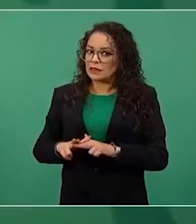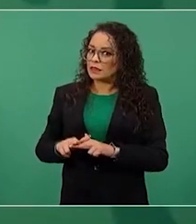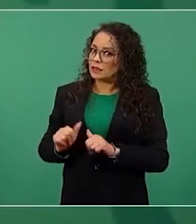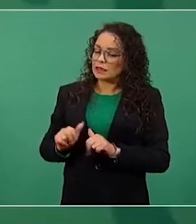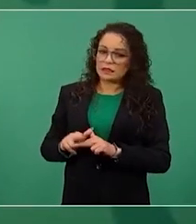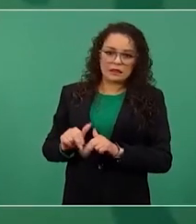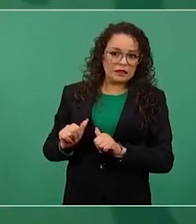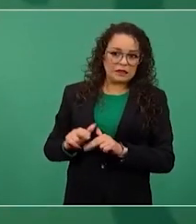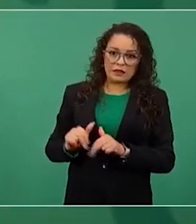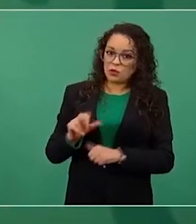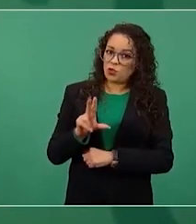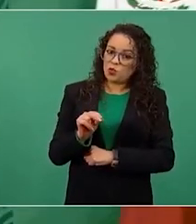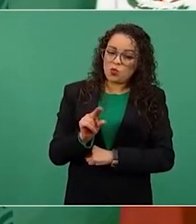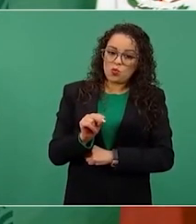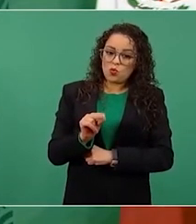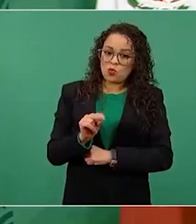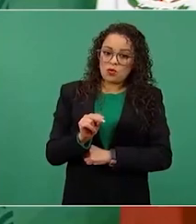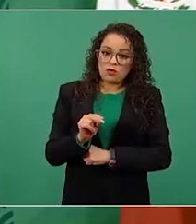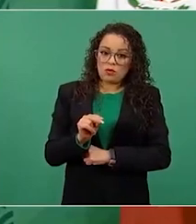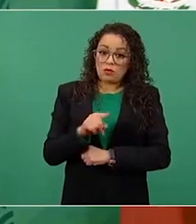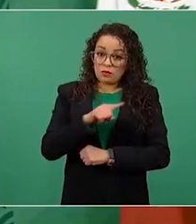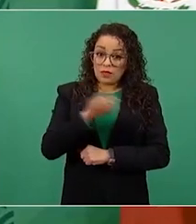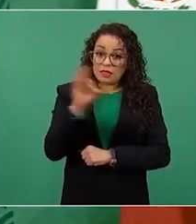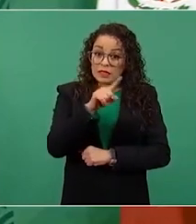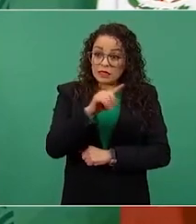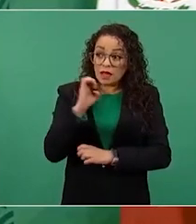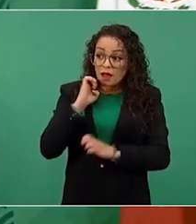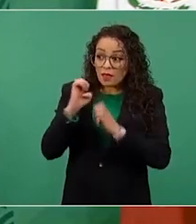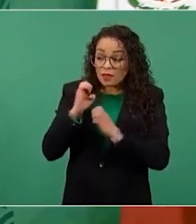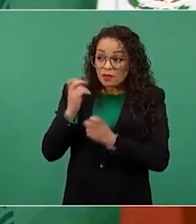no y si le haces una entrevista